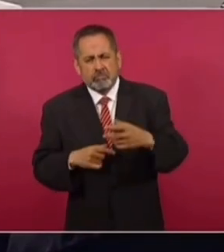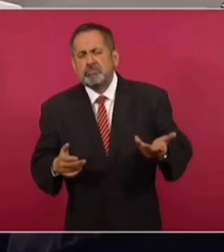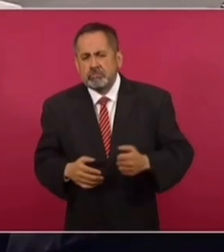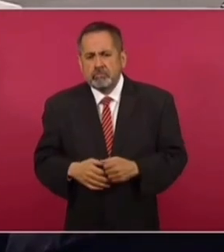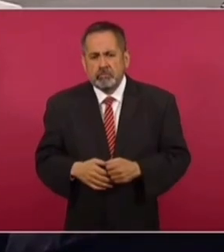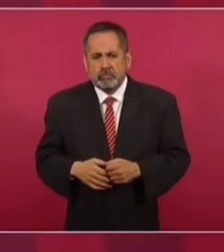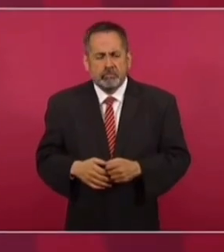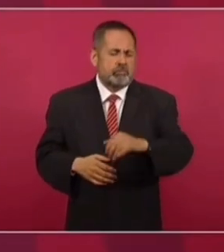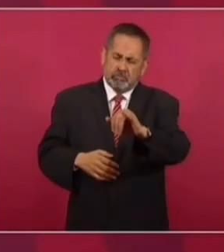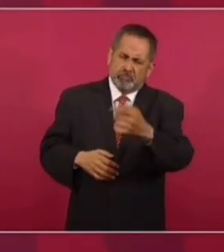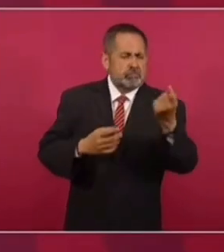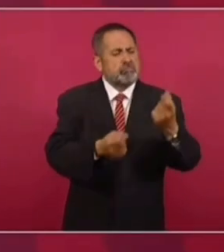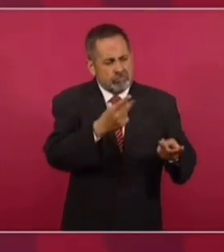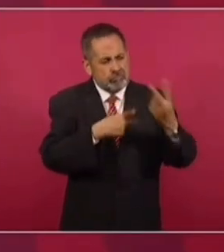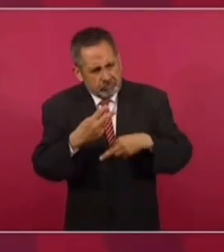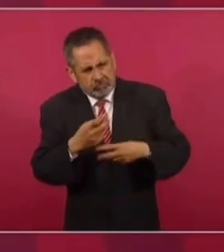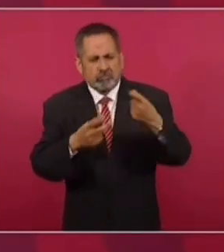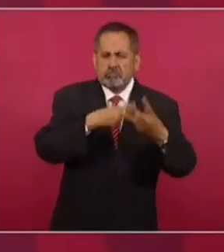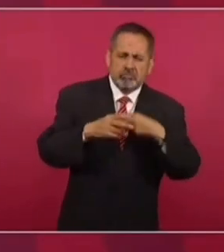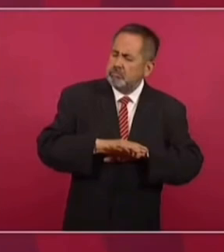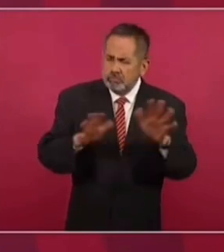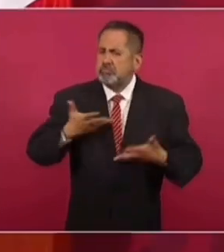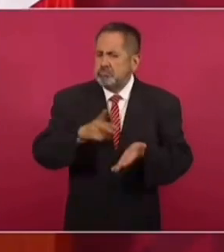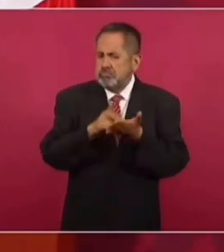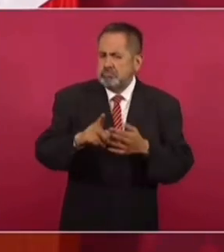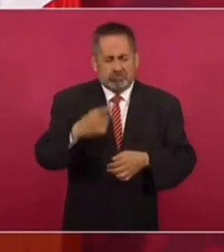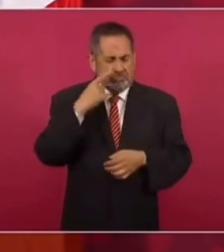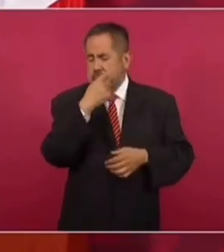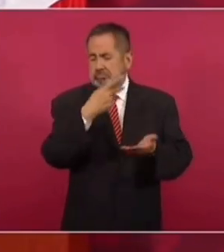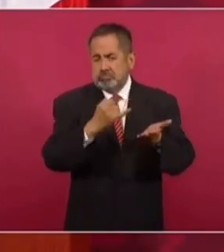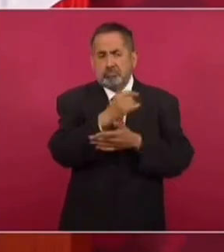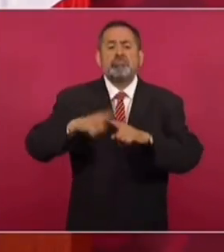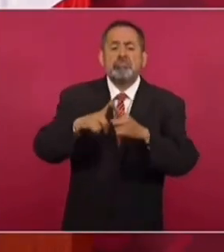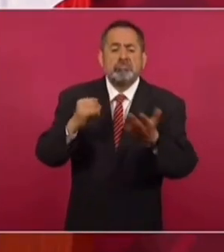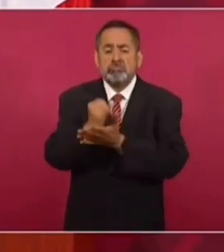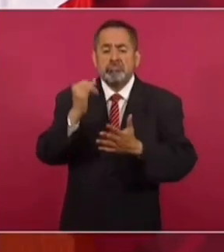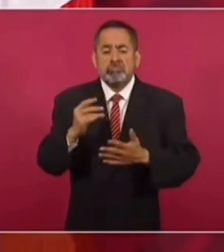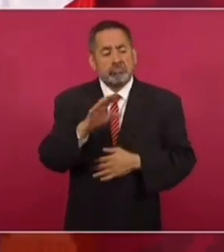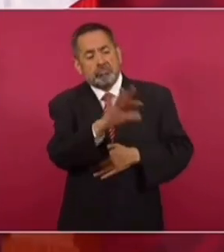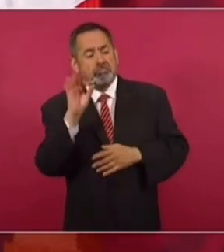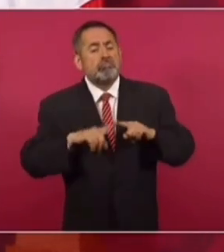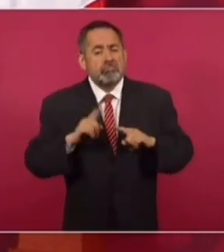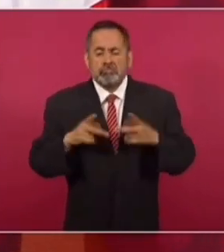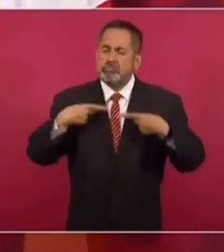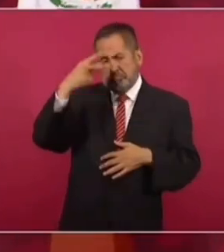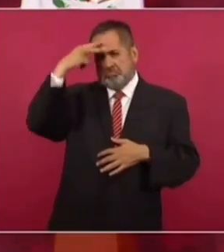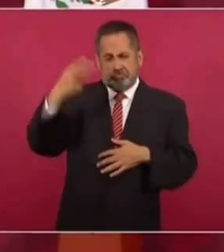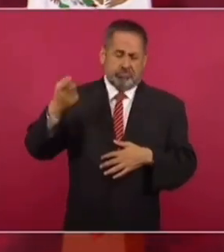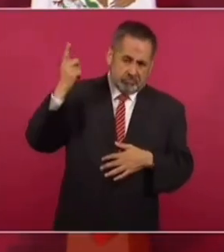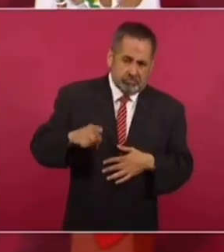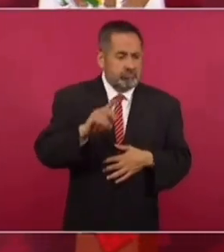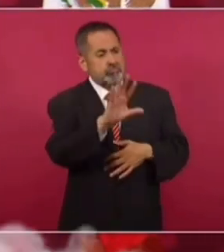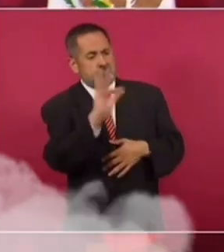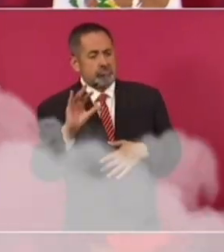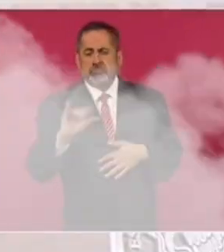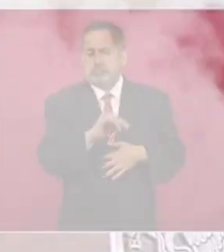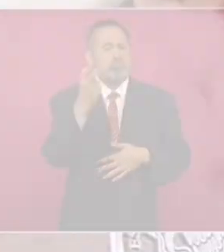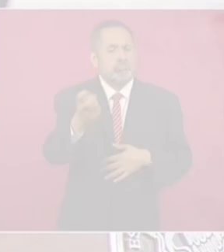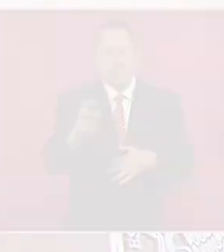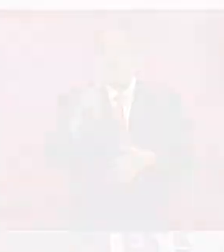Sí, y otros no, pero tienen derecho. ¿Y quién va a decidir? El pueblo, que es el soberano, que es el que manda. Y eso es la democracia.